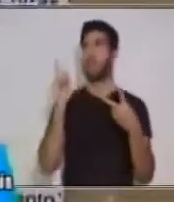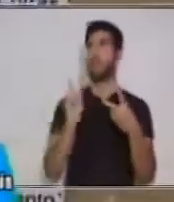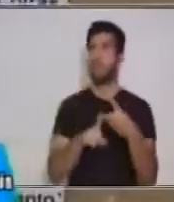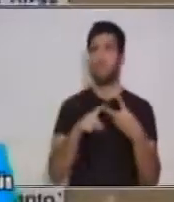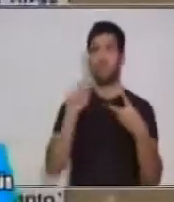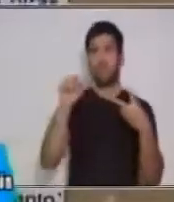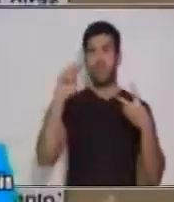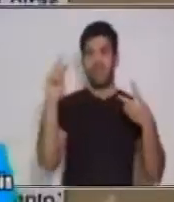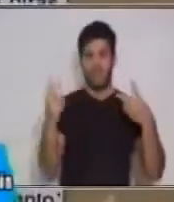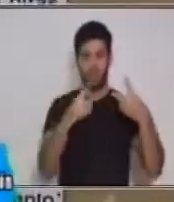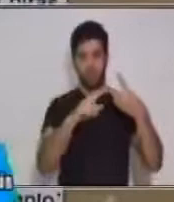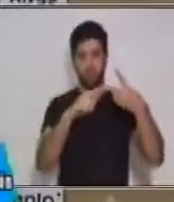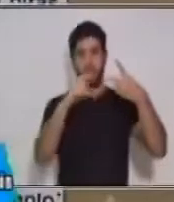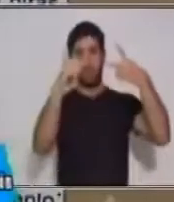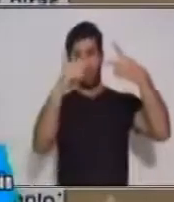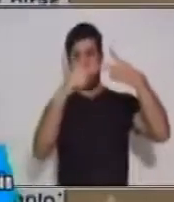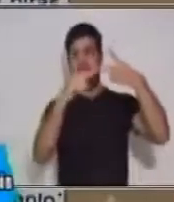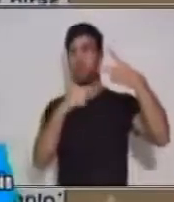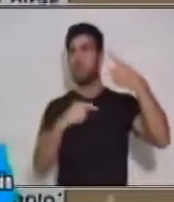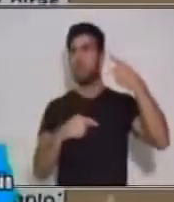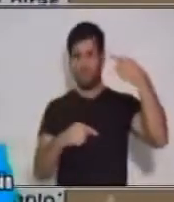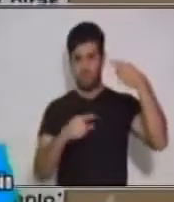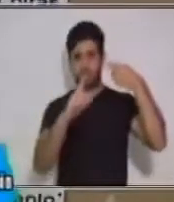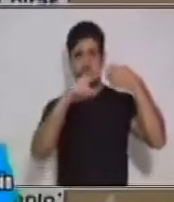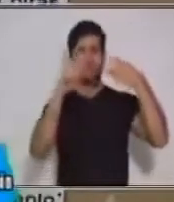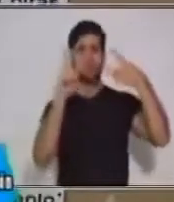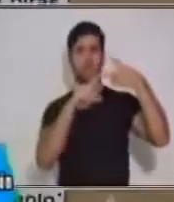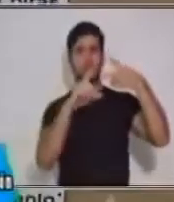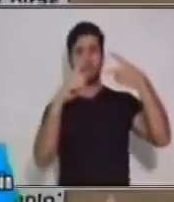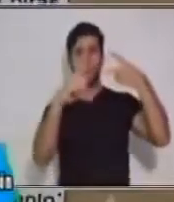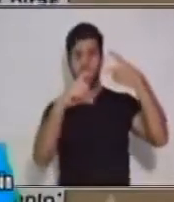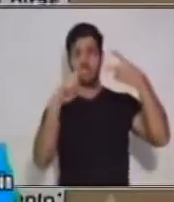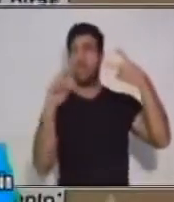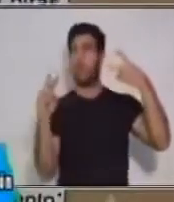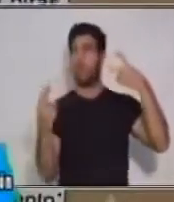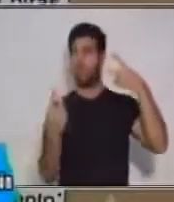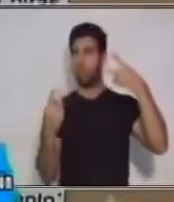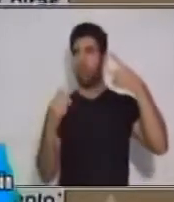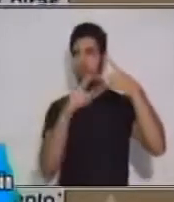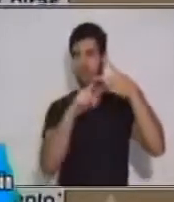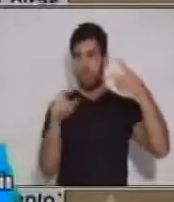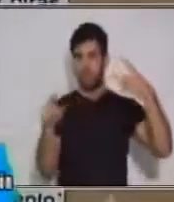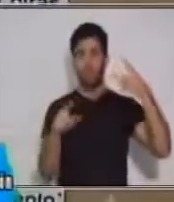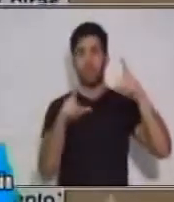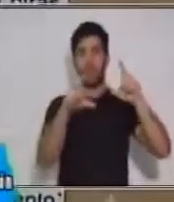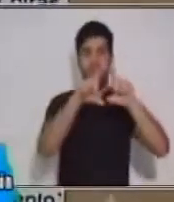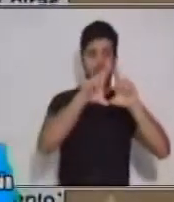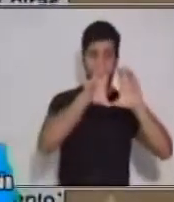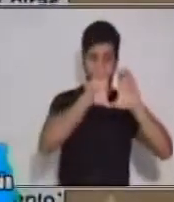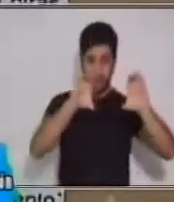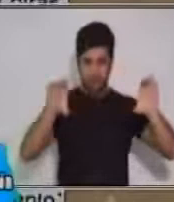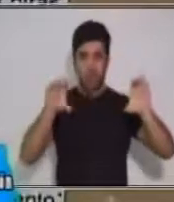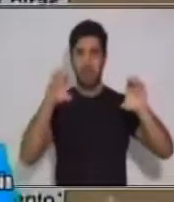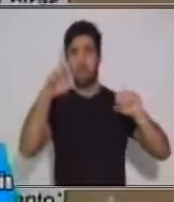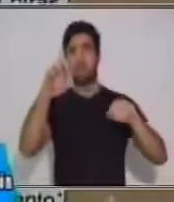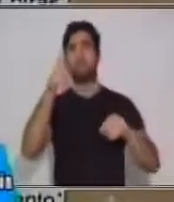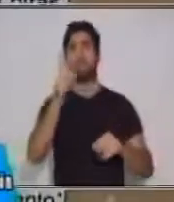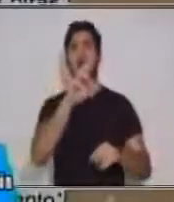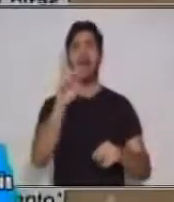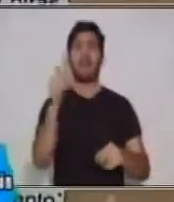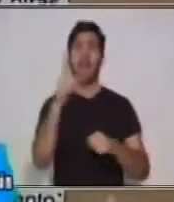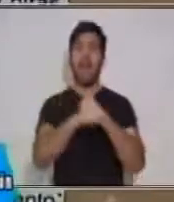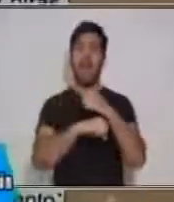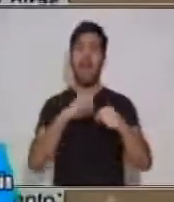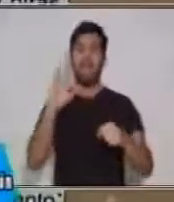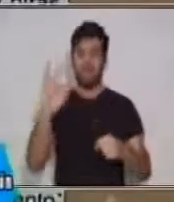párrafo dos. Introducción, párrafo uno, párrafo dos. Recordemos que el párrafo es una idea principal, es una conjunción